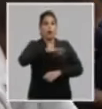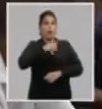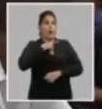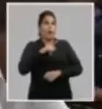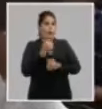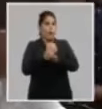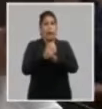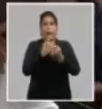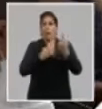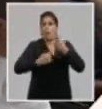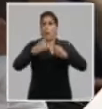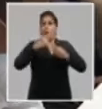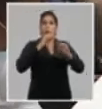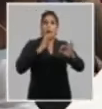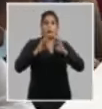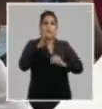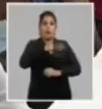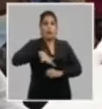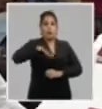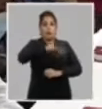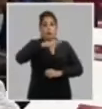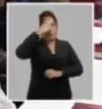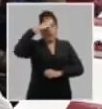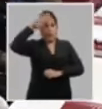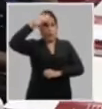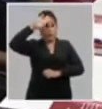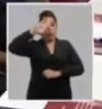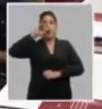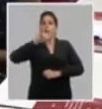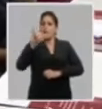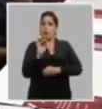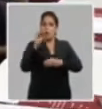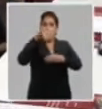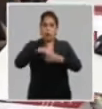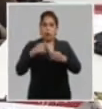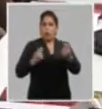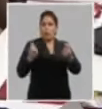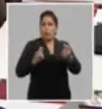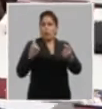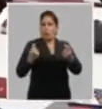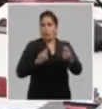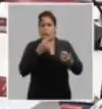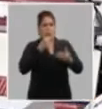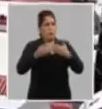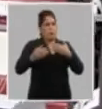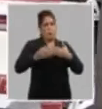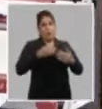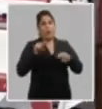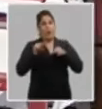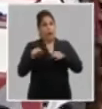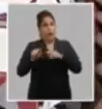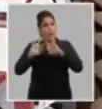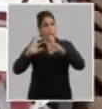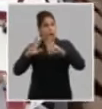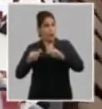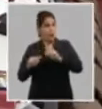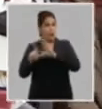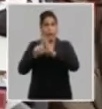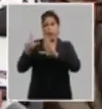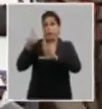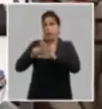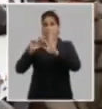ponga en riesgo la seguridad nacional del país incluyendo la batalla sin tregua frente a la corrupción